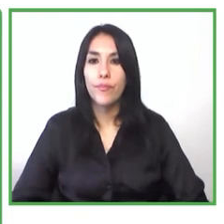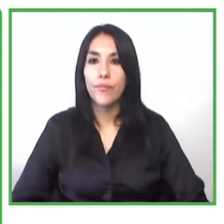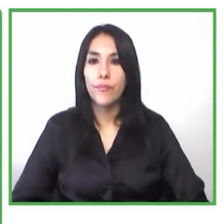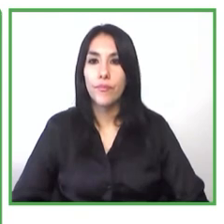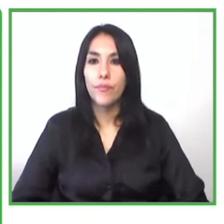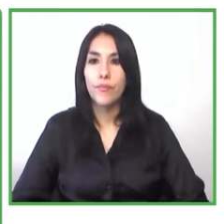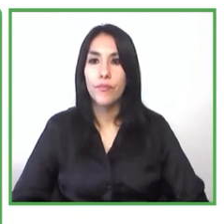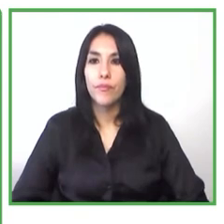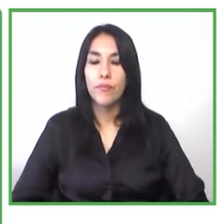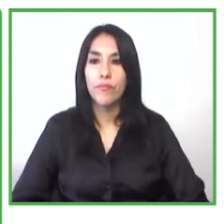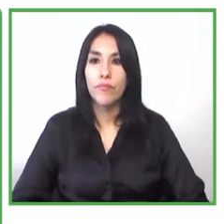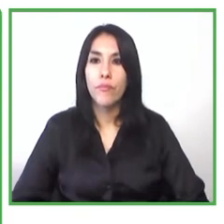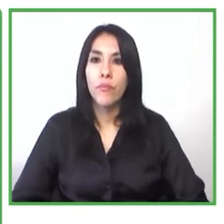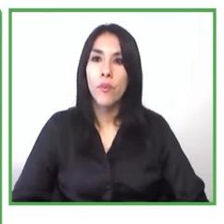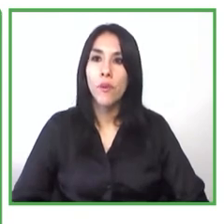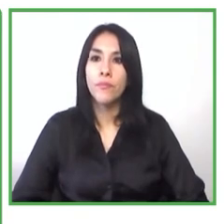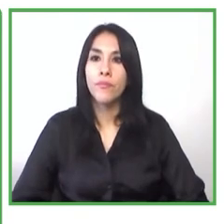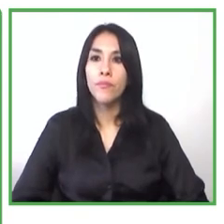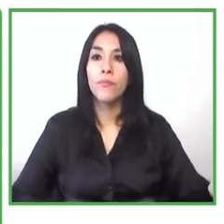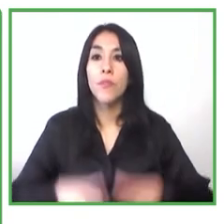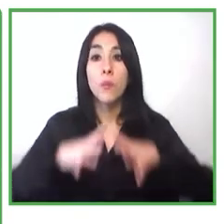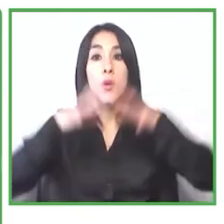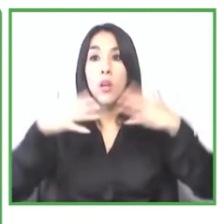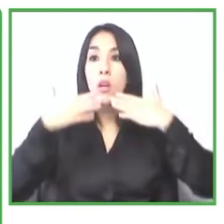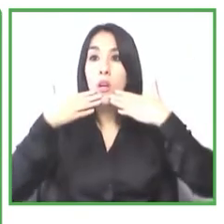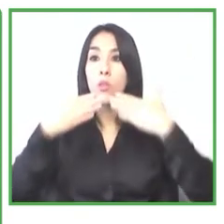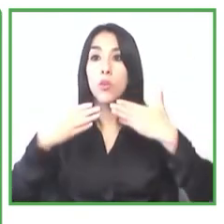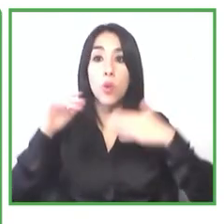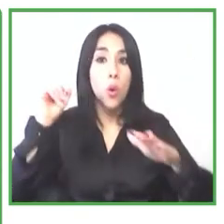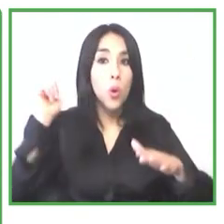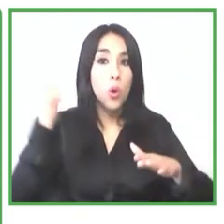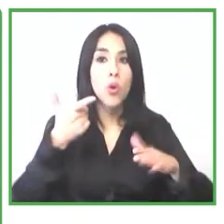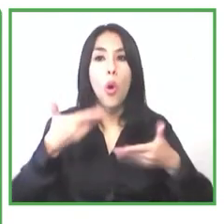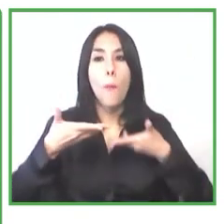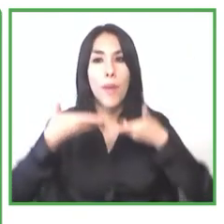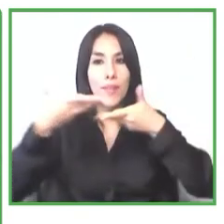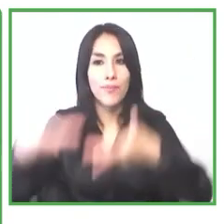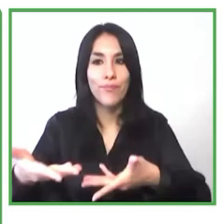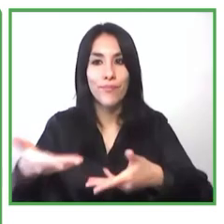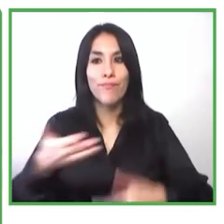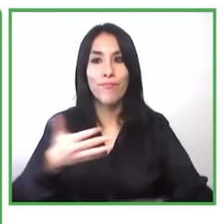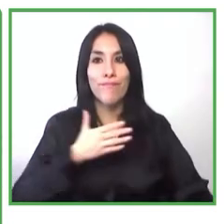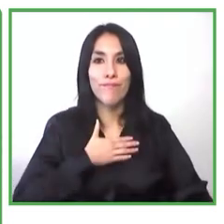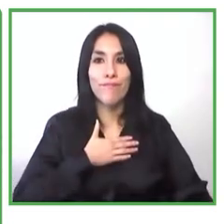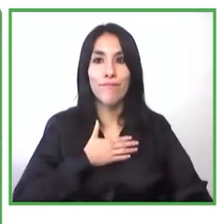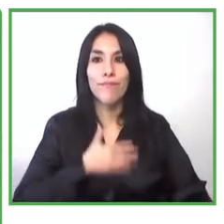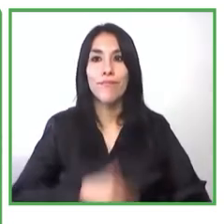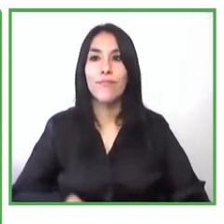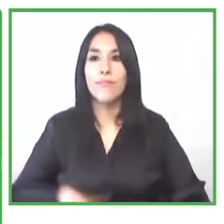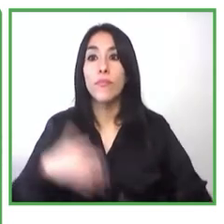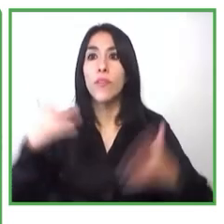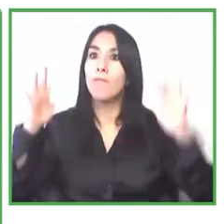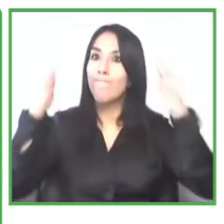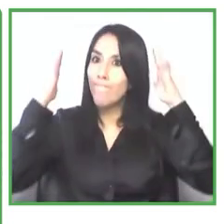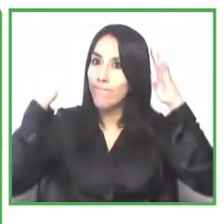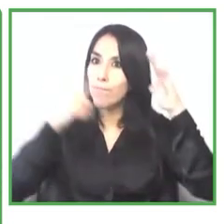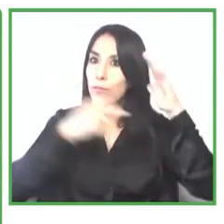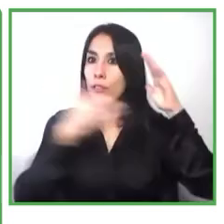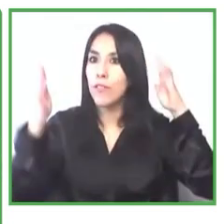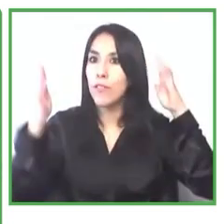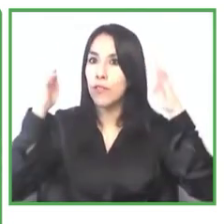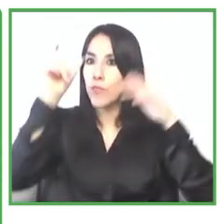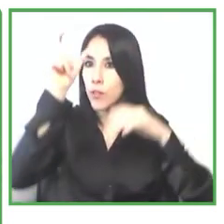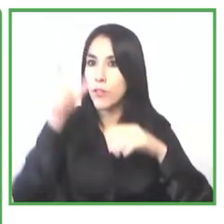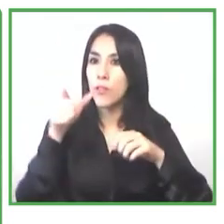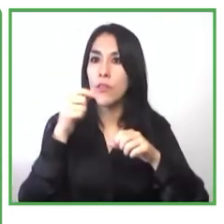muchísimas gracias por la invitación y bueno felicitar a Juan Pablo y a John por sus proyectos maravillosos creo que son un